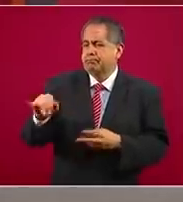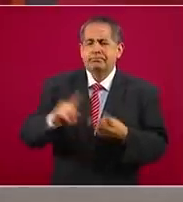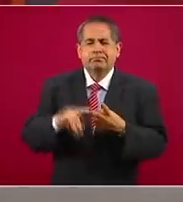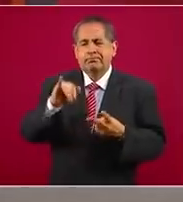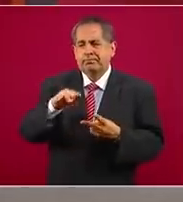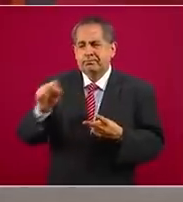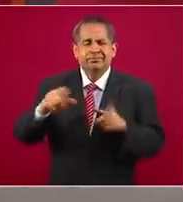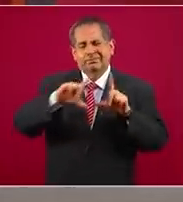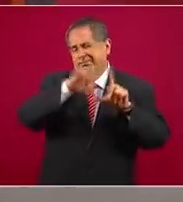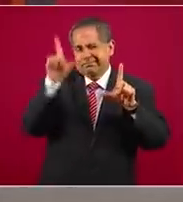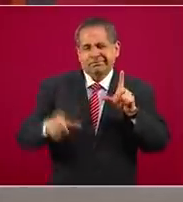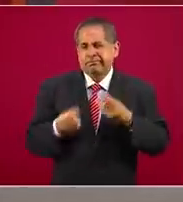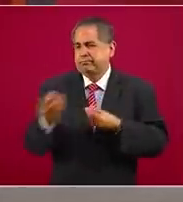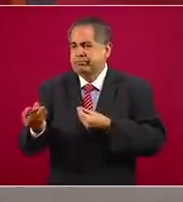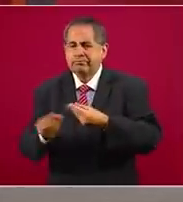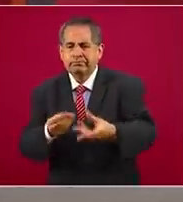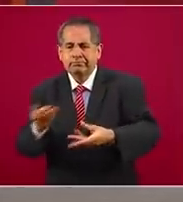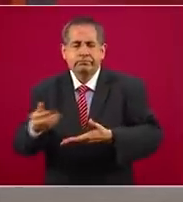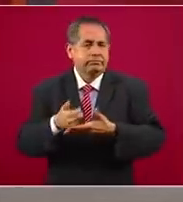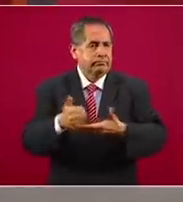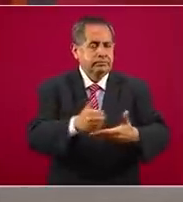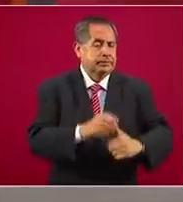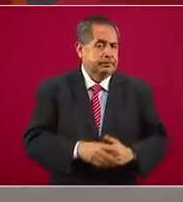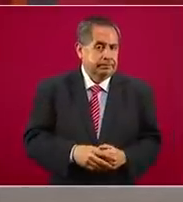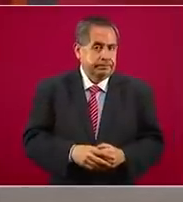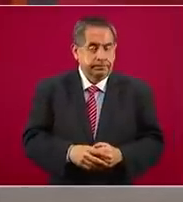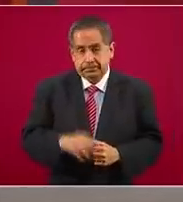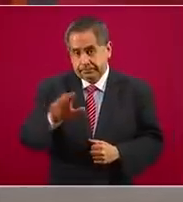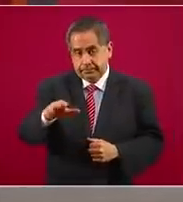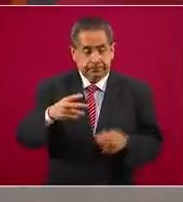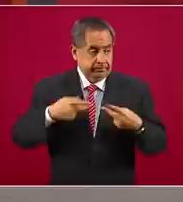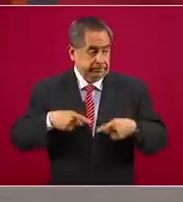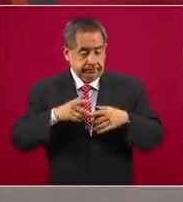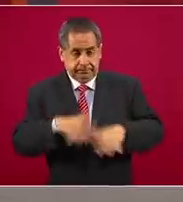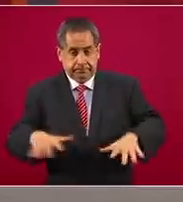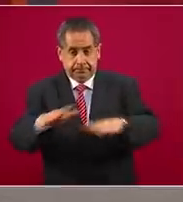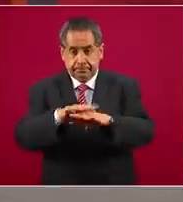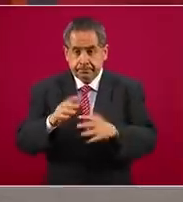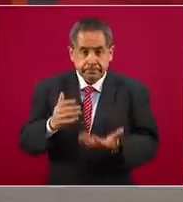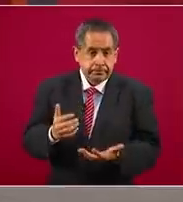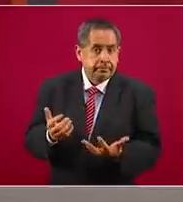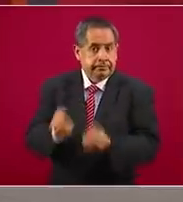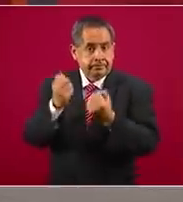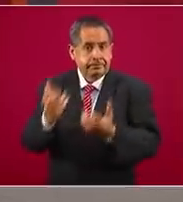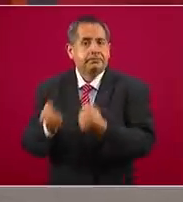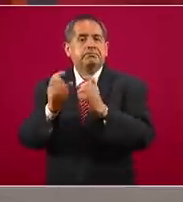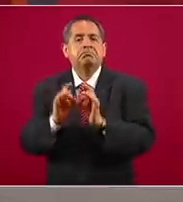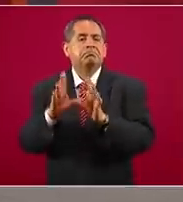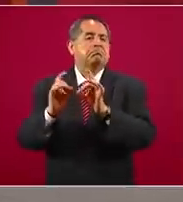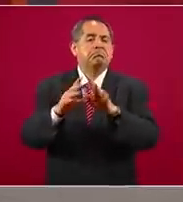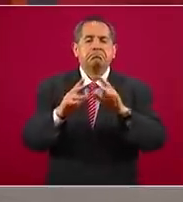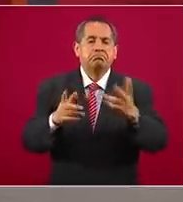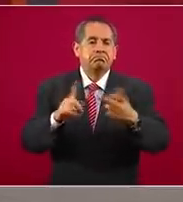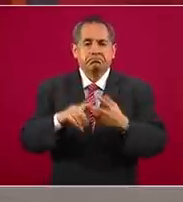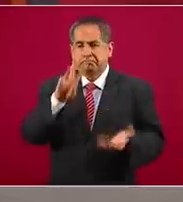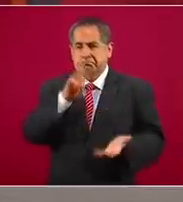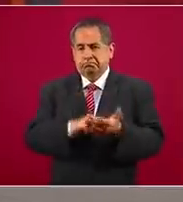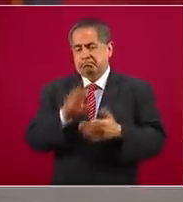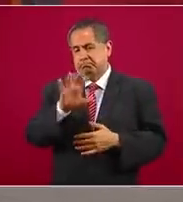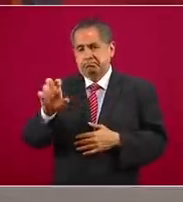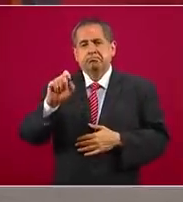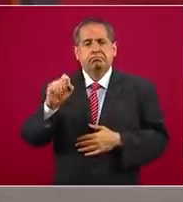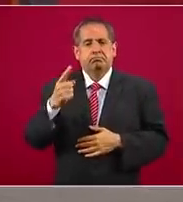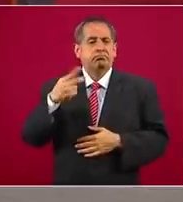En cuanto al auxilio de la población ante fenómenos naturales, tres mil 521